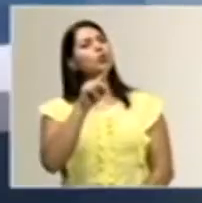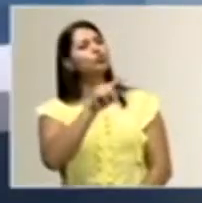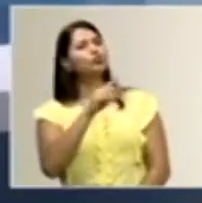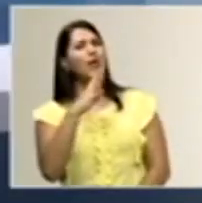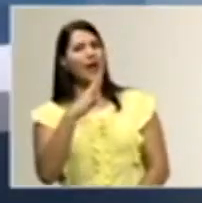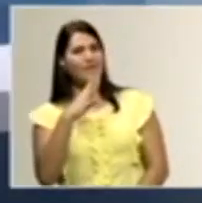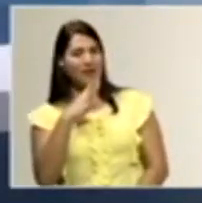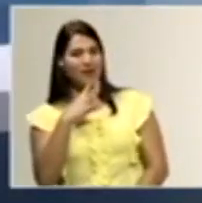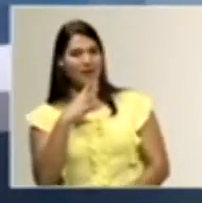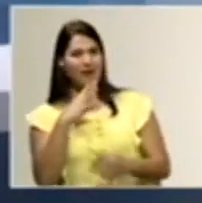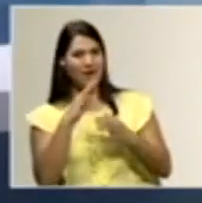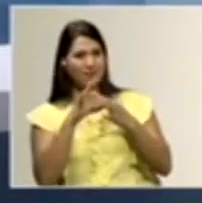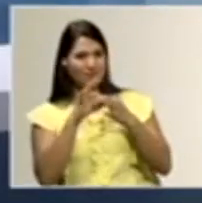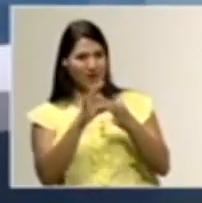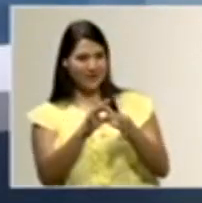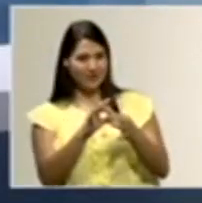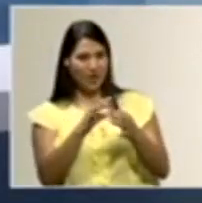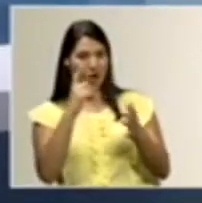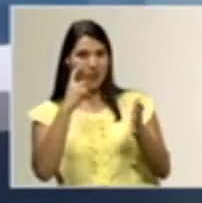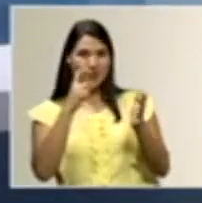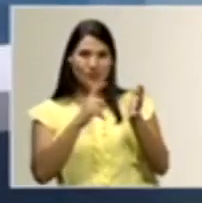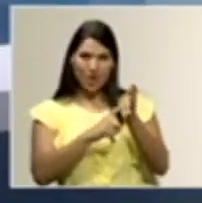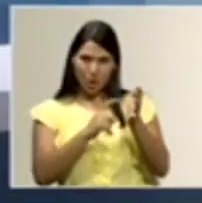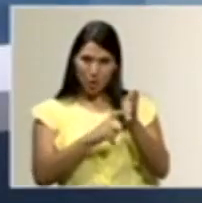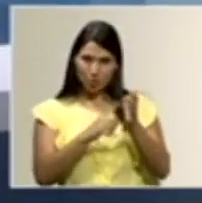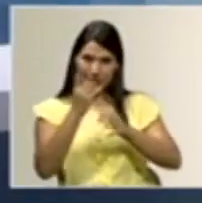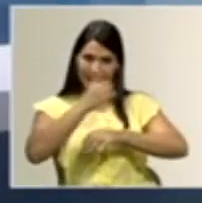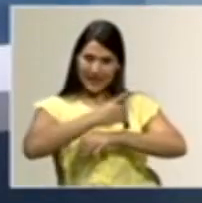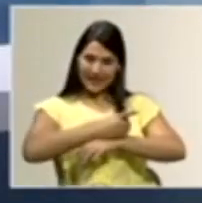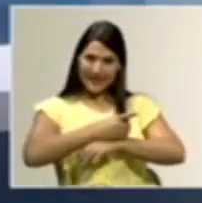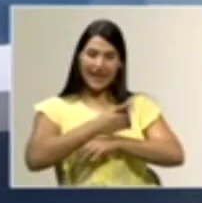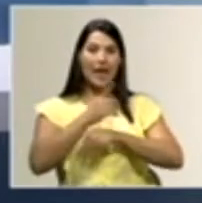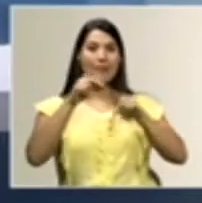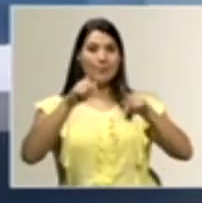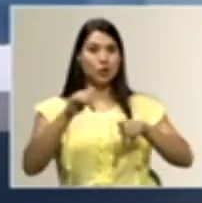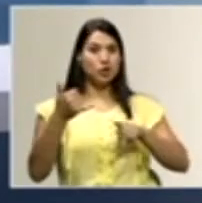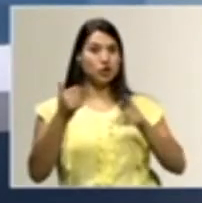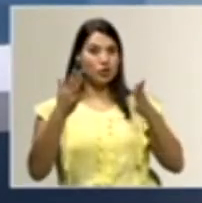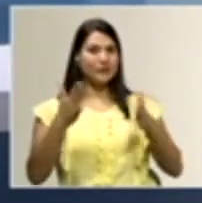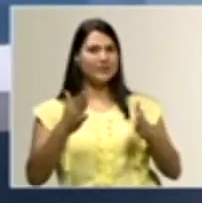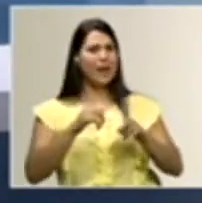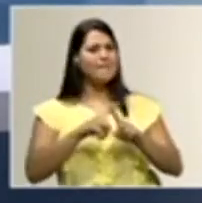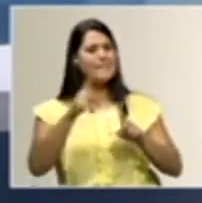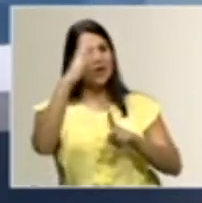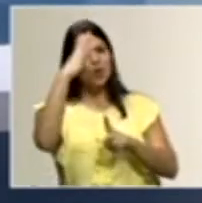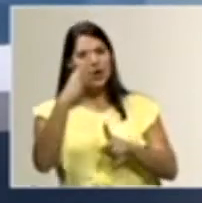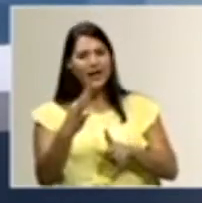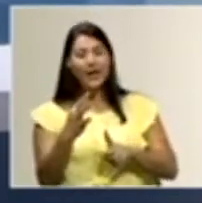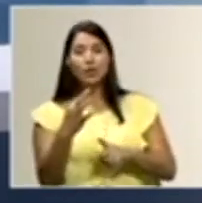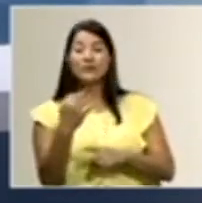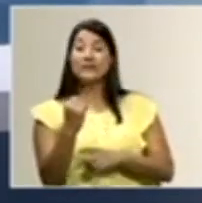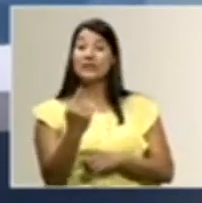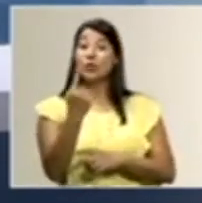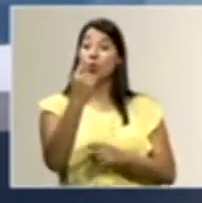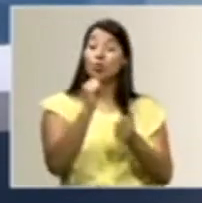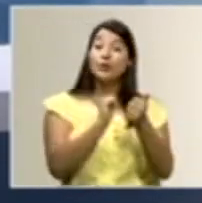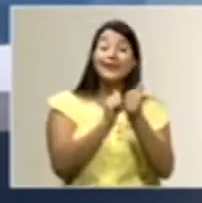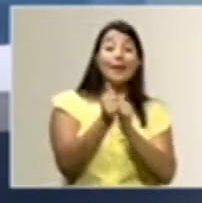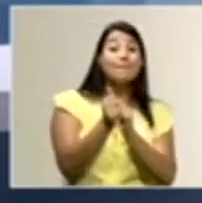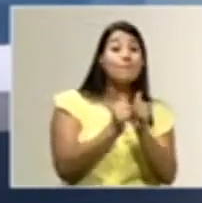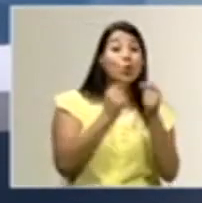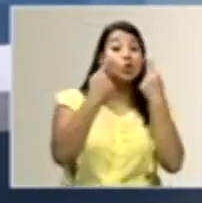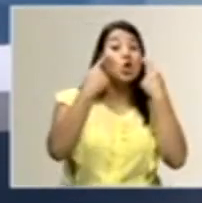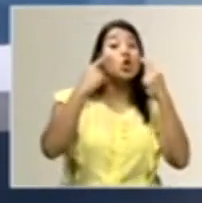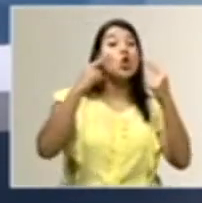hablado, ¿verdad?, precisamente de ese reconocimiento. Yo creo también que si hay deportes que han logrado que a nivel